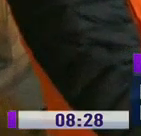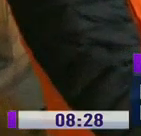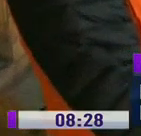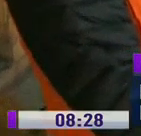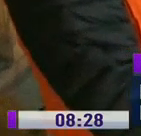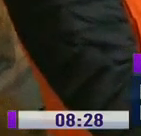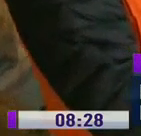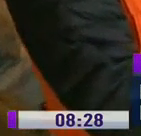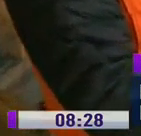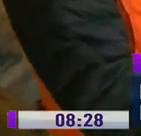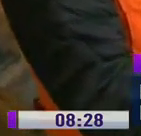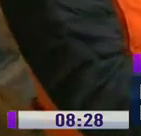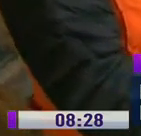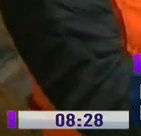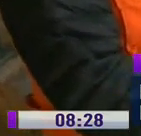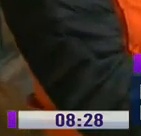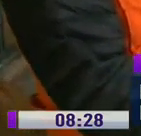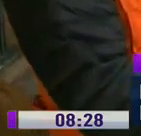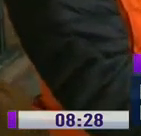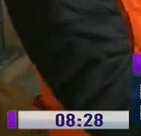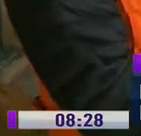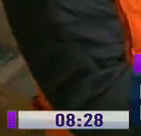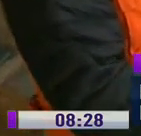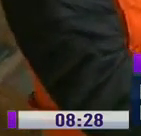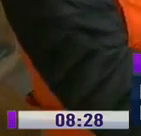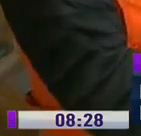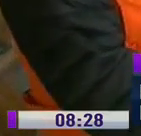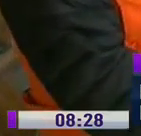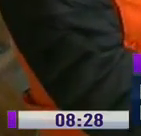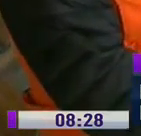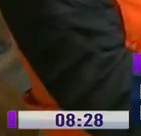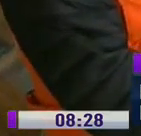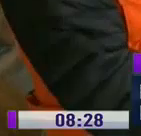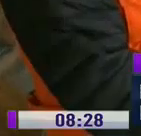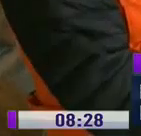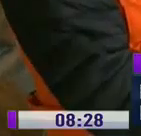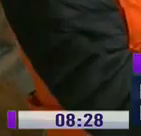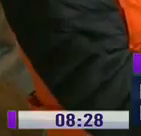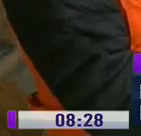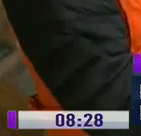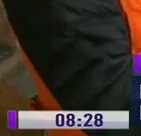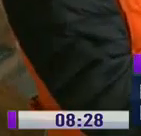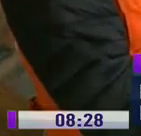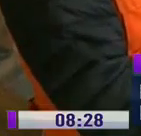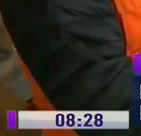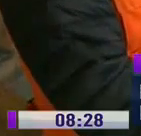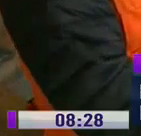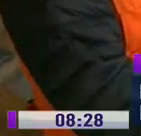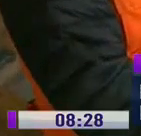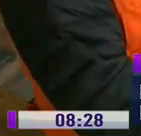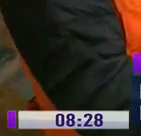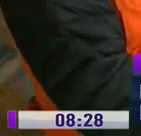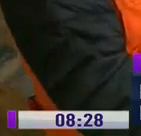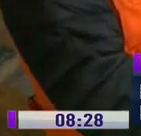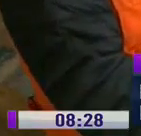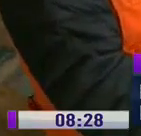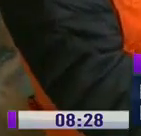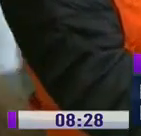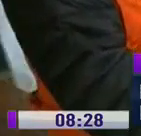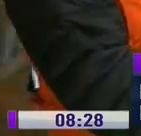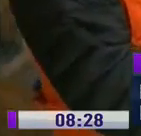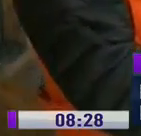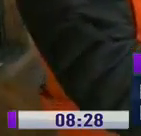Estamos como Fundación Remar Ecuador. También están ahí todos los datos. Si alguien quiere interesarse, pues pueden visitarnos también por las redes sociales.